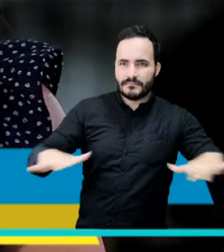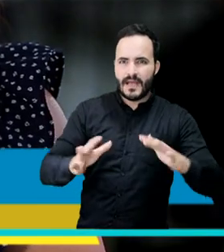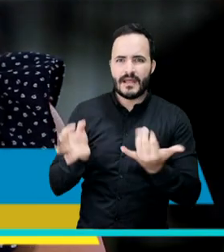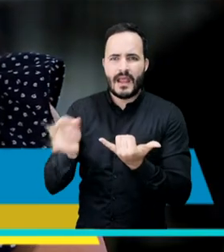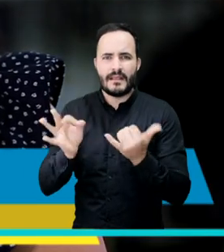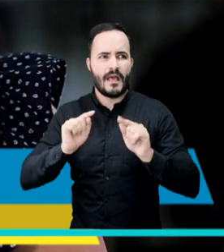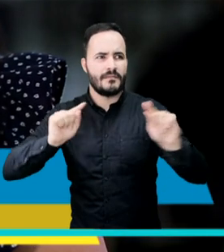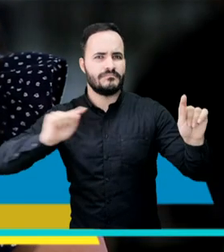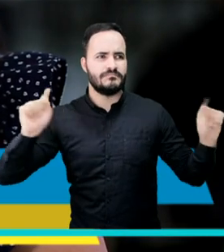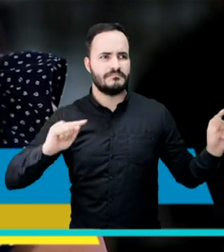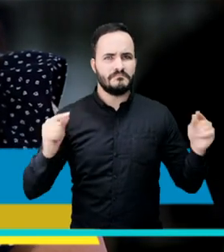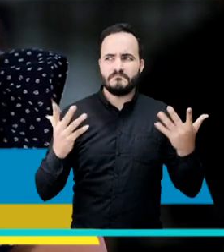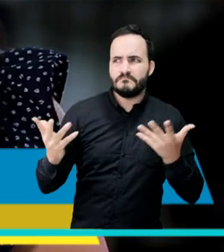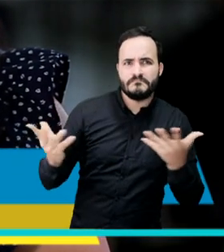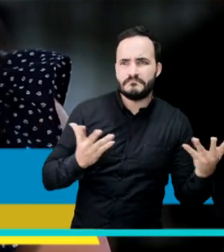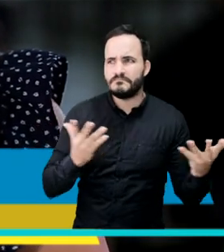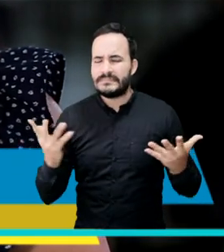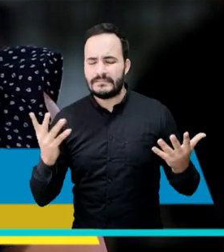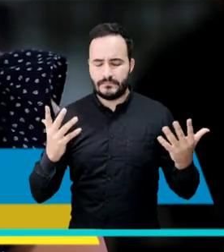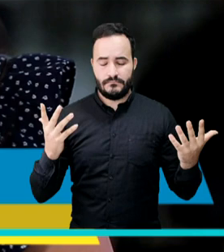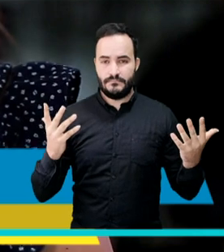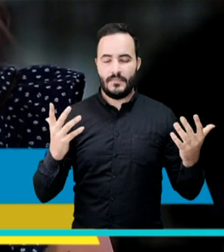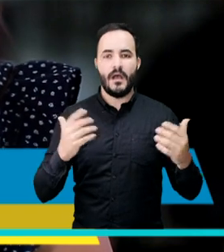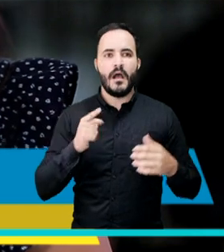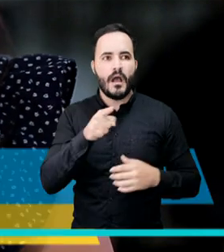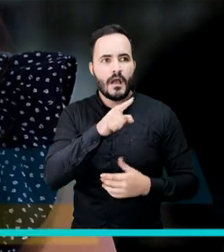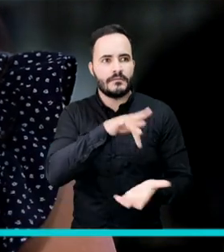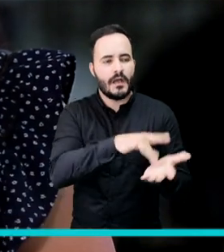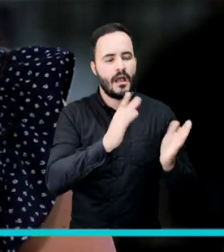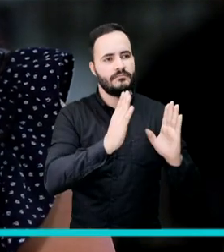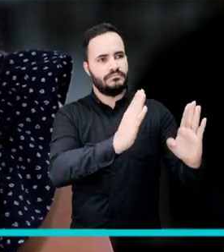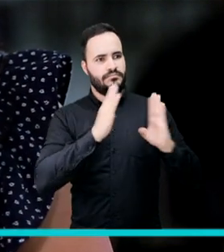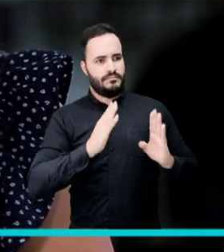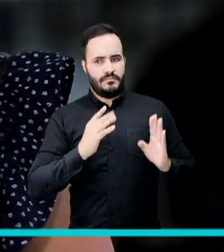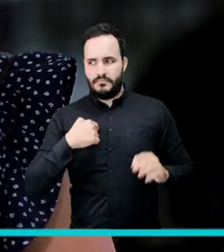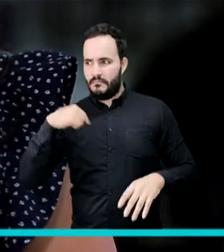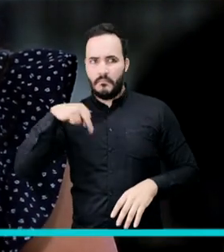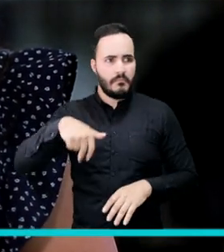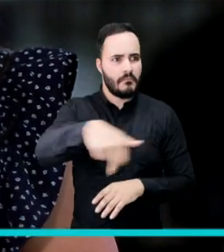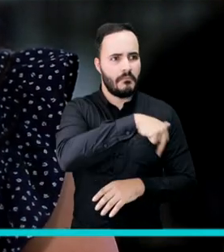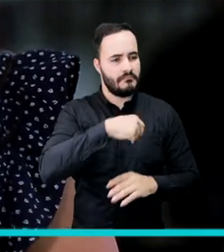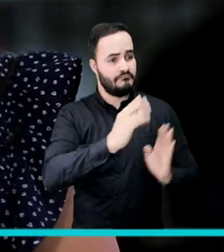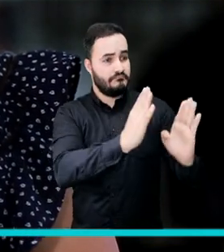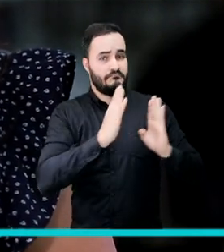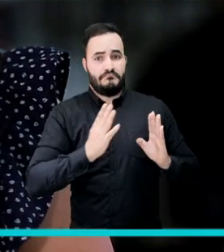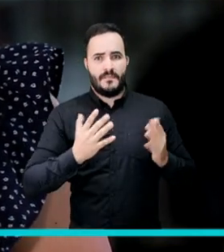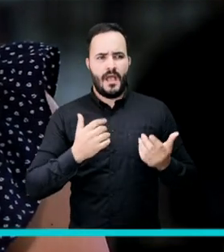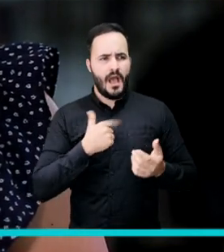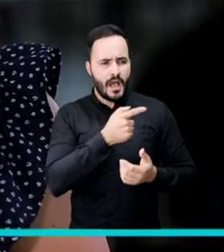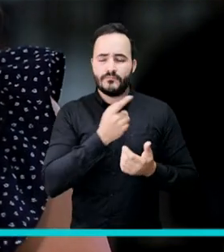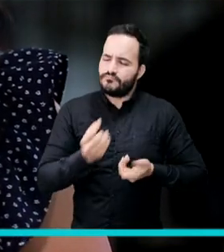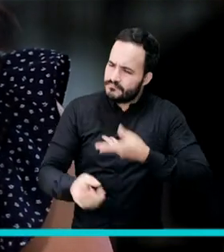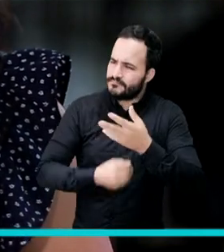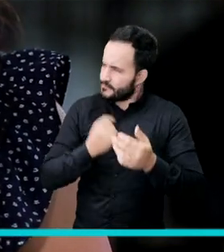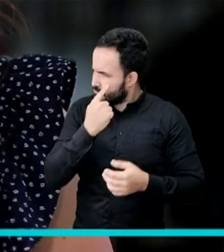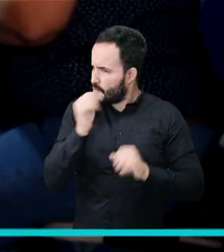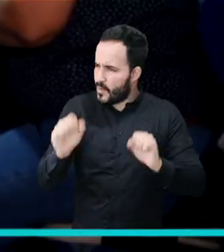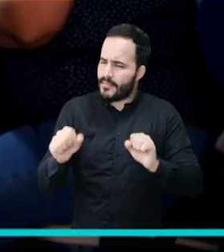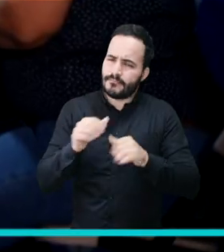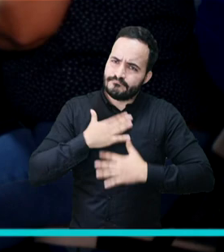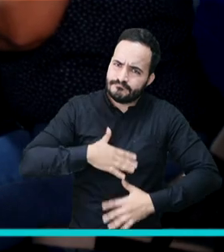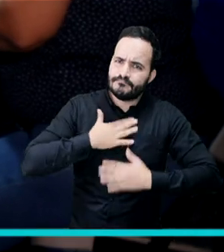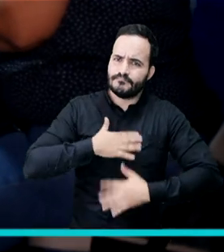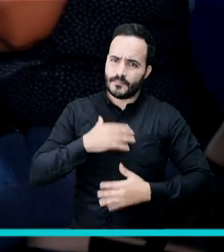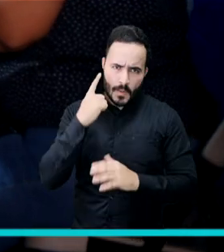como en contexto de la realidad de lo que tenemos en este momento disponible. Nos dio como una forma de mirar la vida con